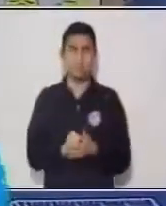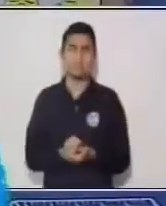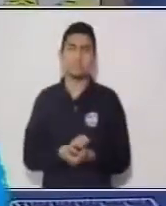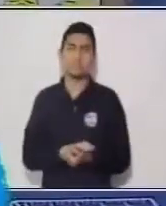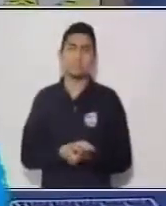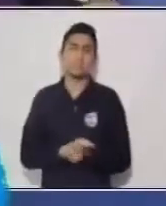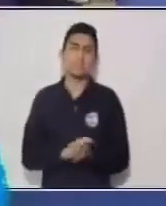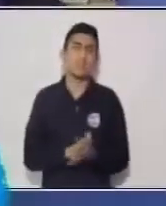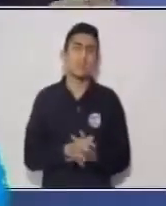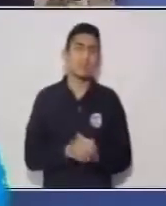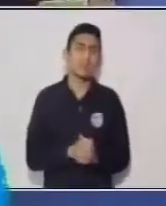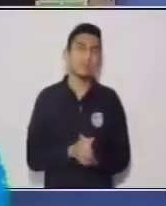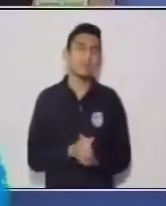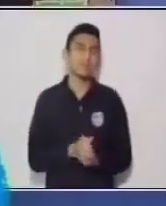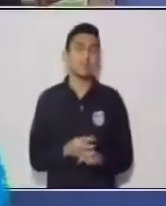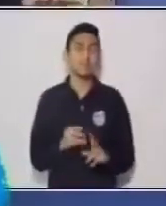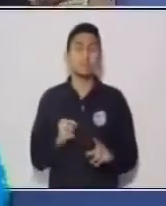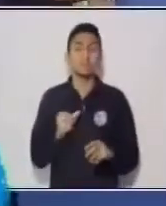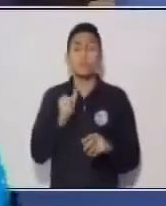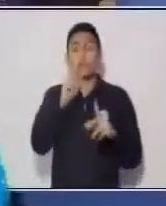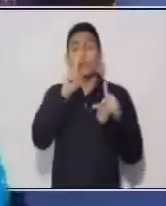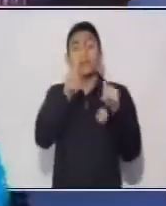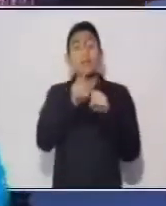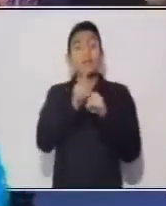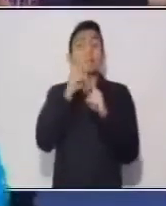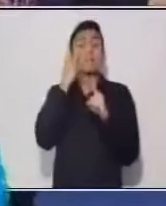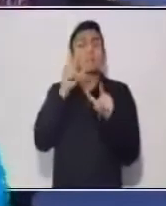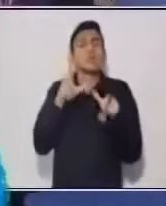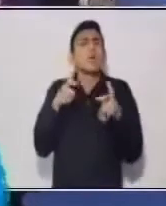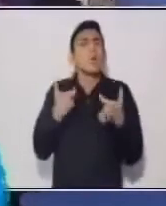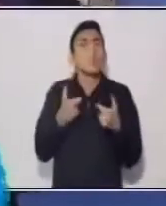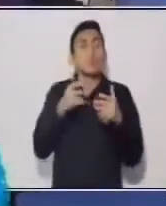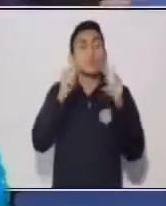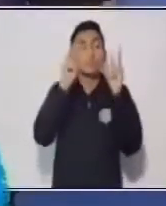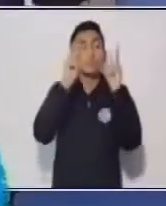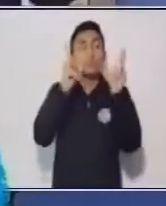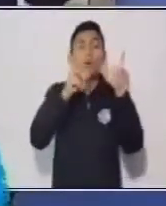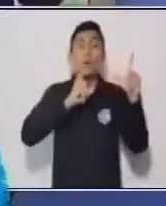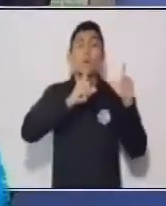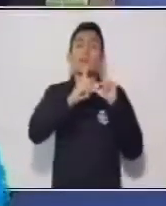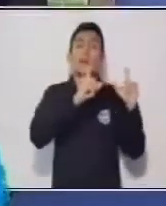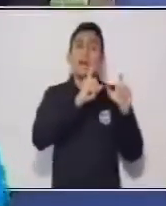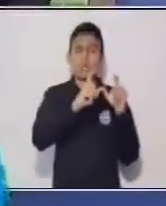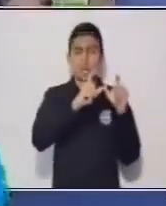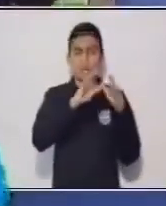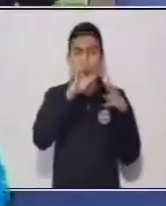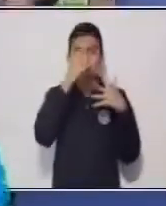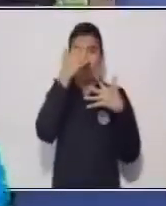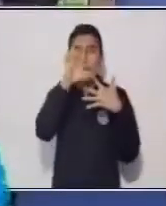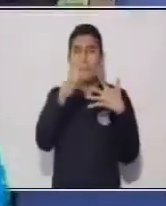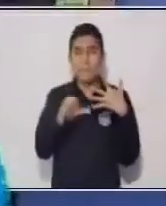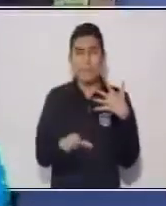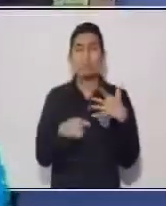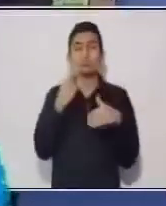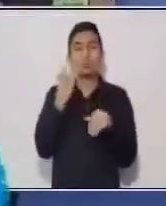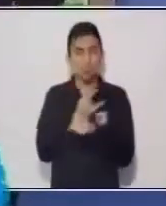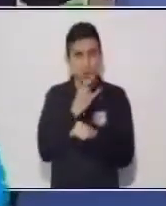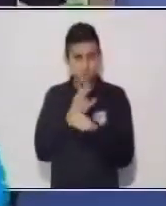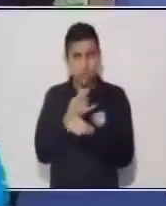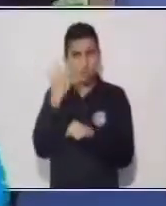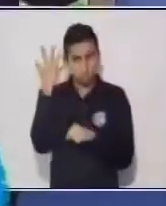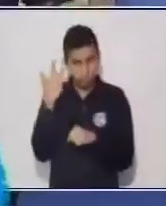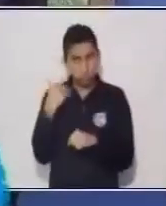ahora también vimos acerca del proceso de comunicación, los elementos, así como